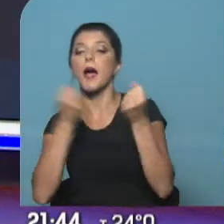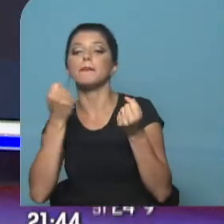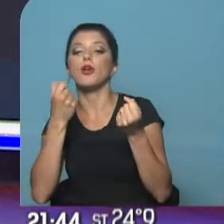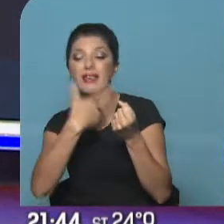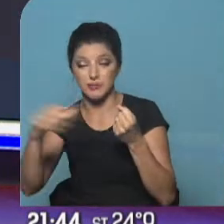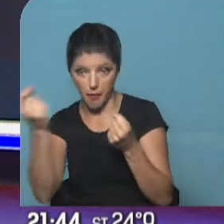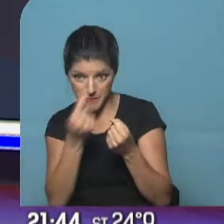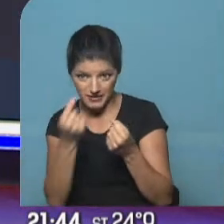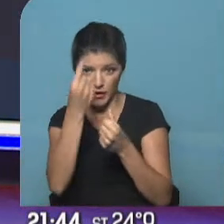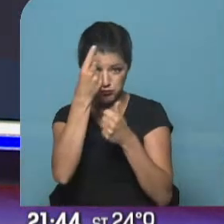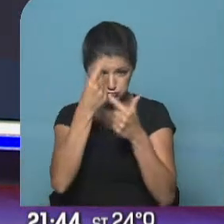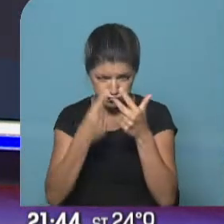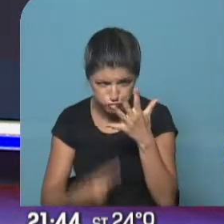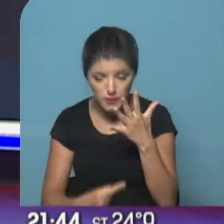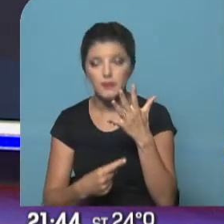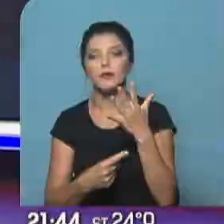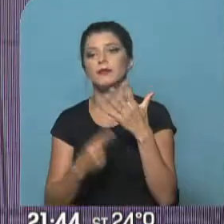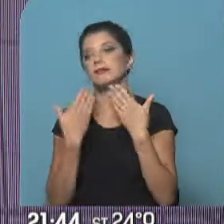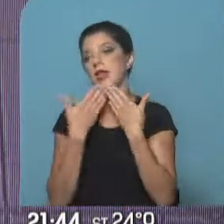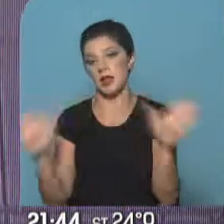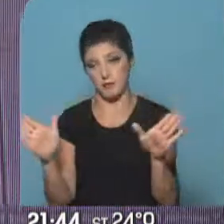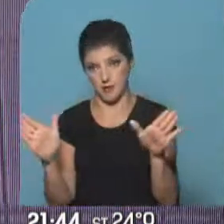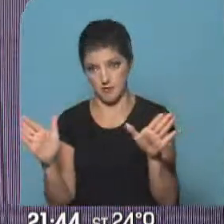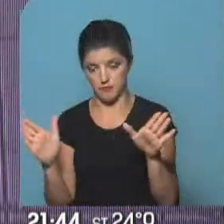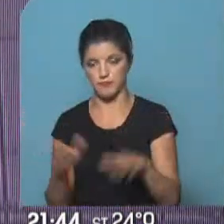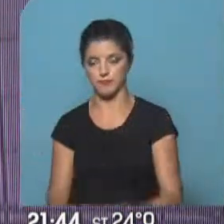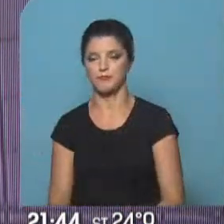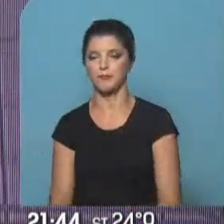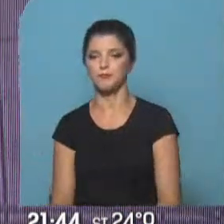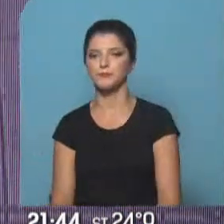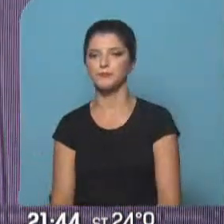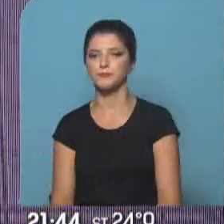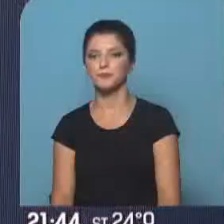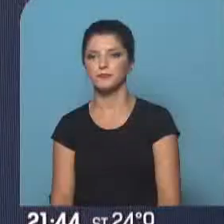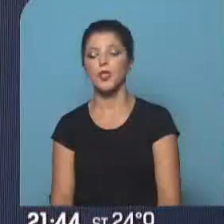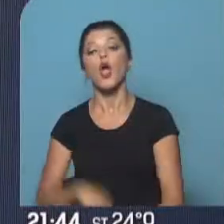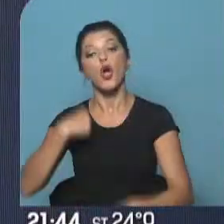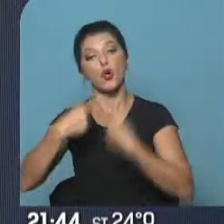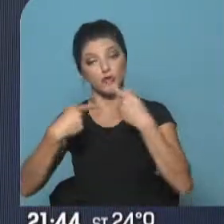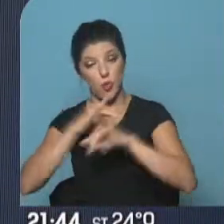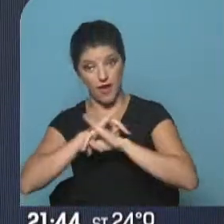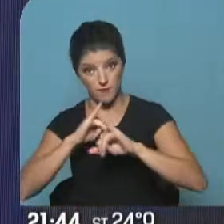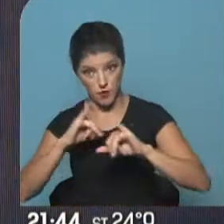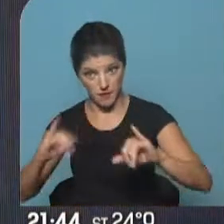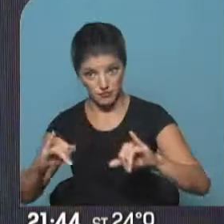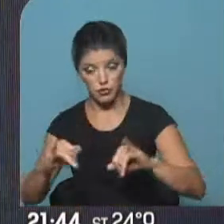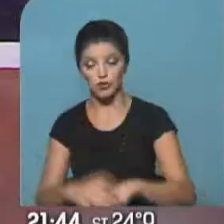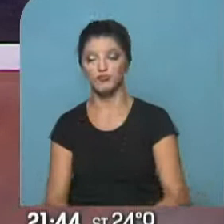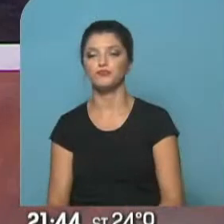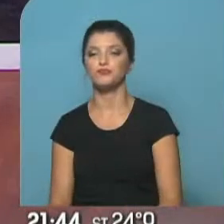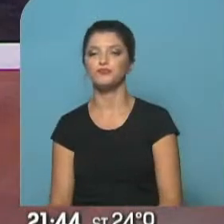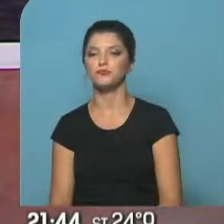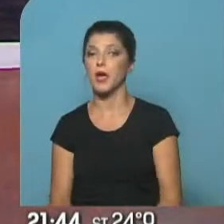tránsito peatonal, todo eso será libre acceso para todos los que tengan que transitar ese zona. Seguimos informando porque esto realmente va a generar muchas